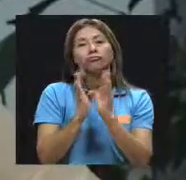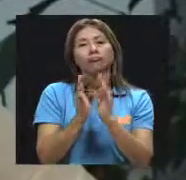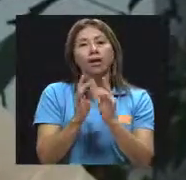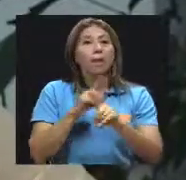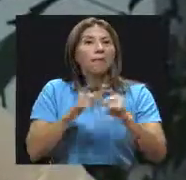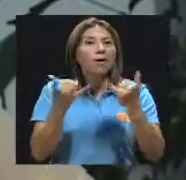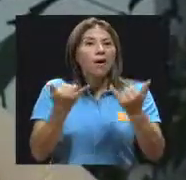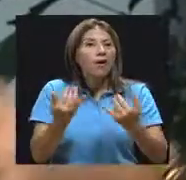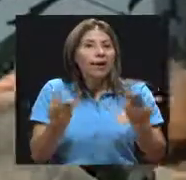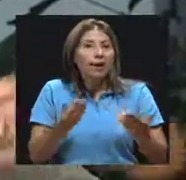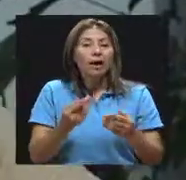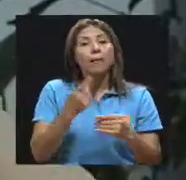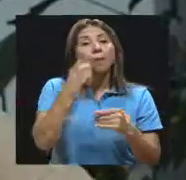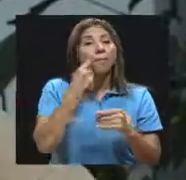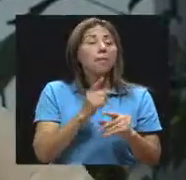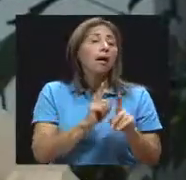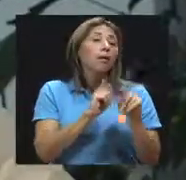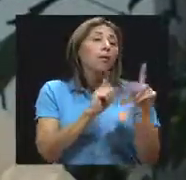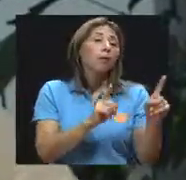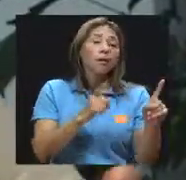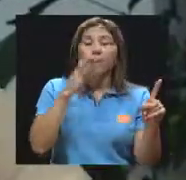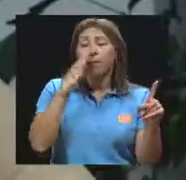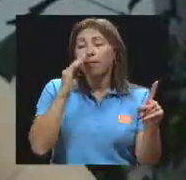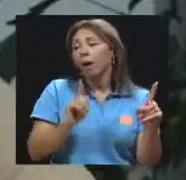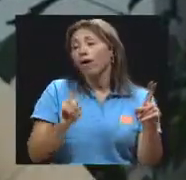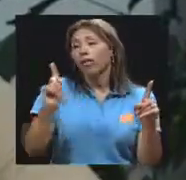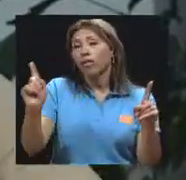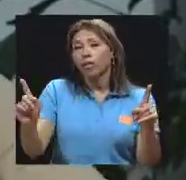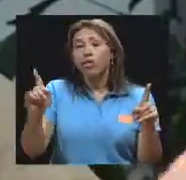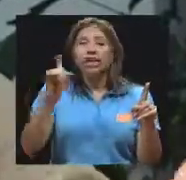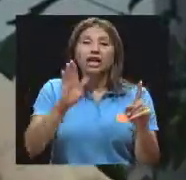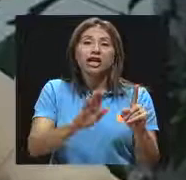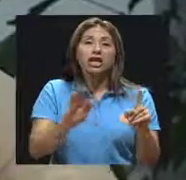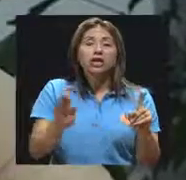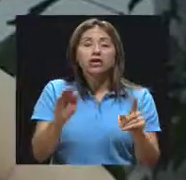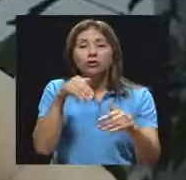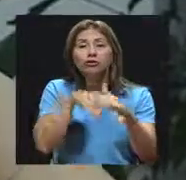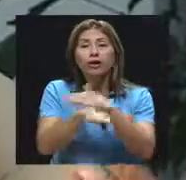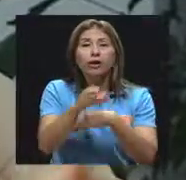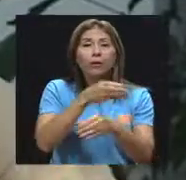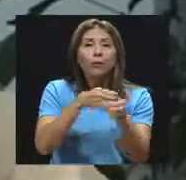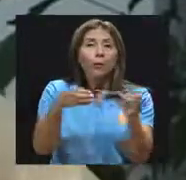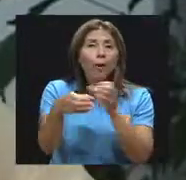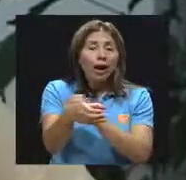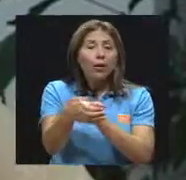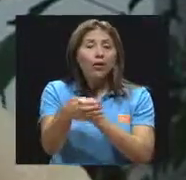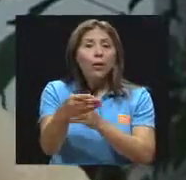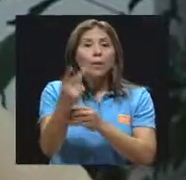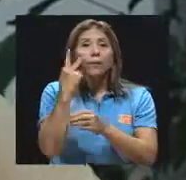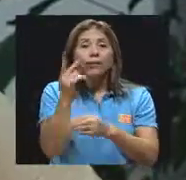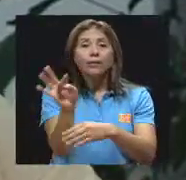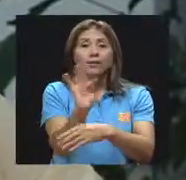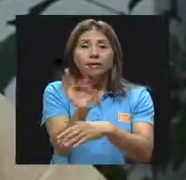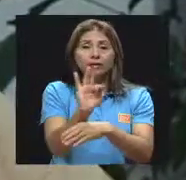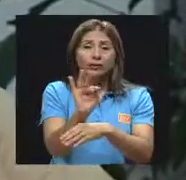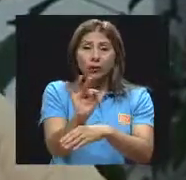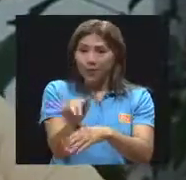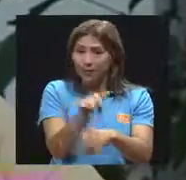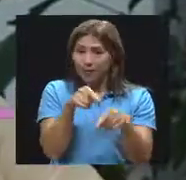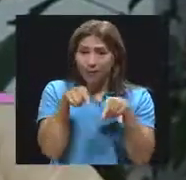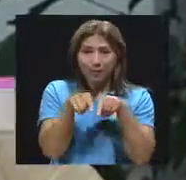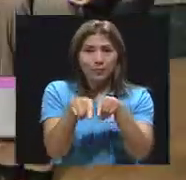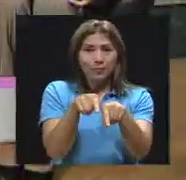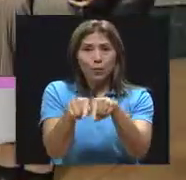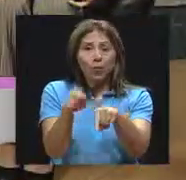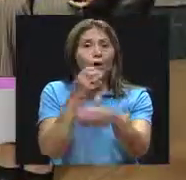el papá por allá, la mamá por acá, los niños en los cuartos viendo televisión y comiendo a la vez. Es común